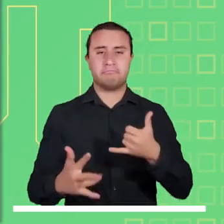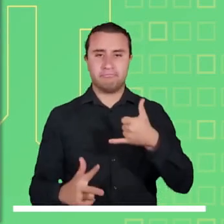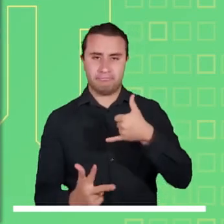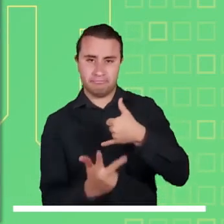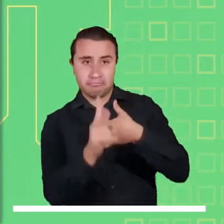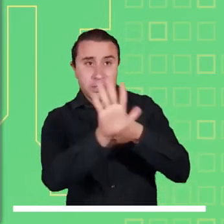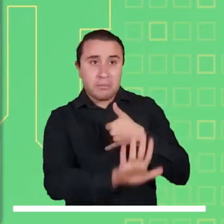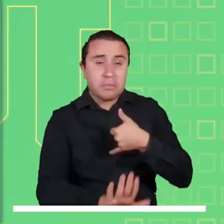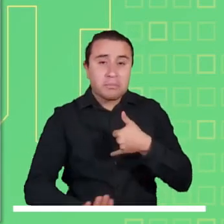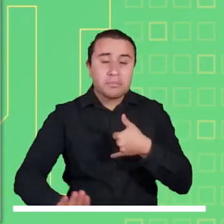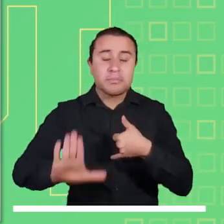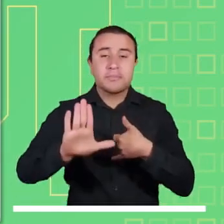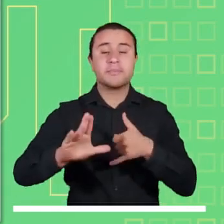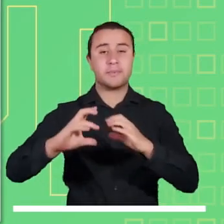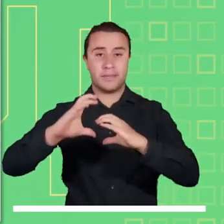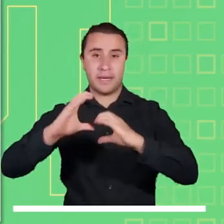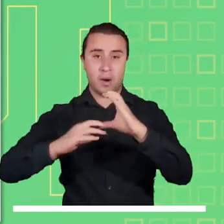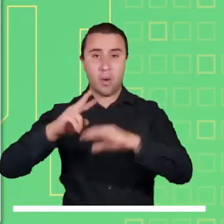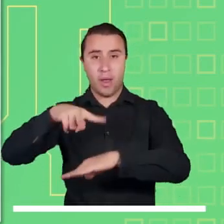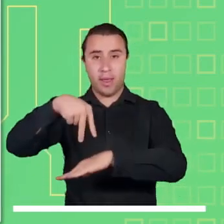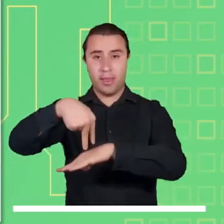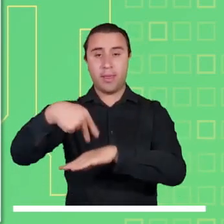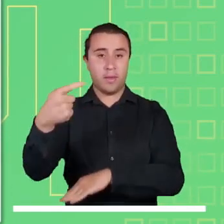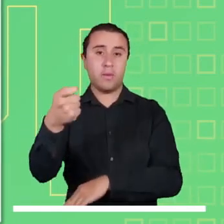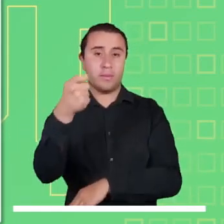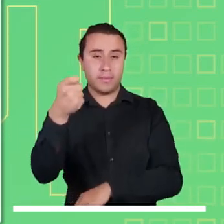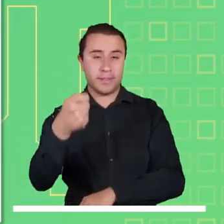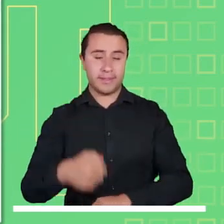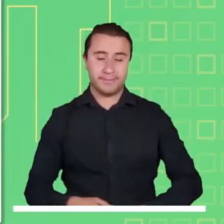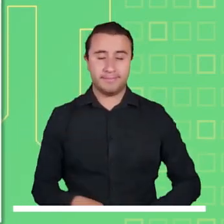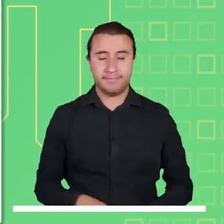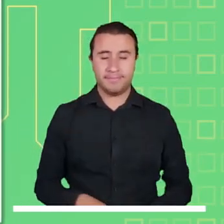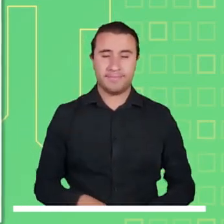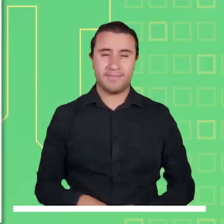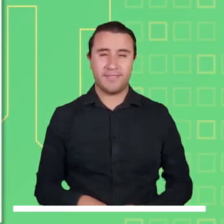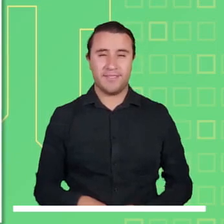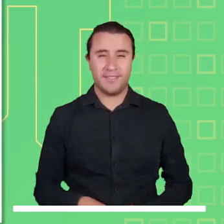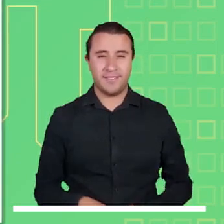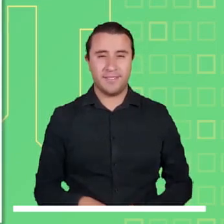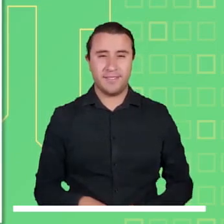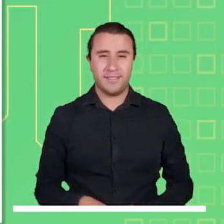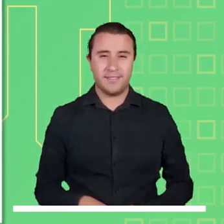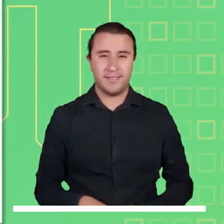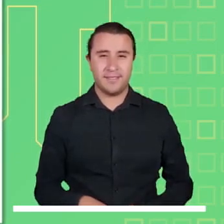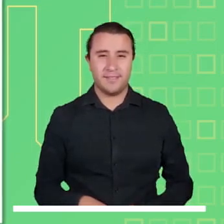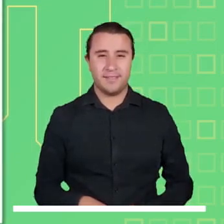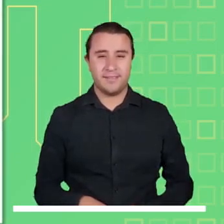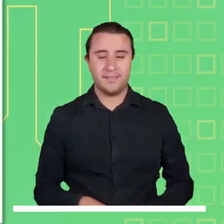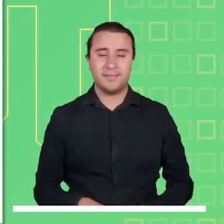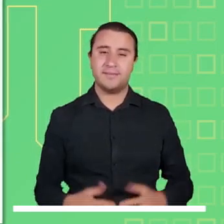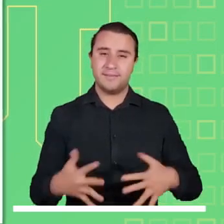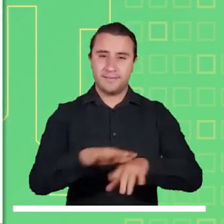Alerta roja por probabilidad de deslizamientos en los departamentos de la región andina, así como en los departamentos de Cauca,